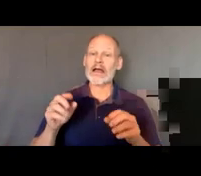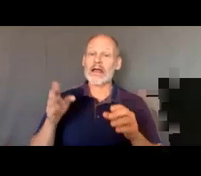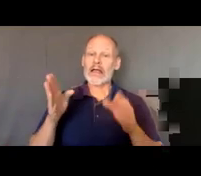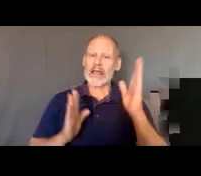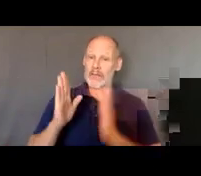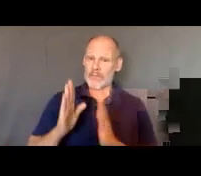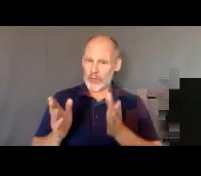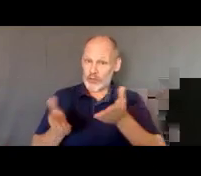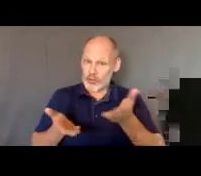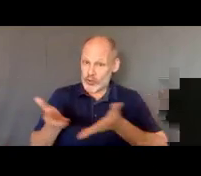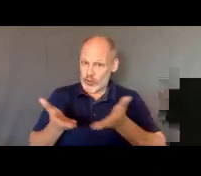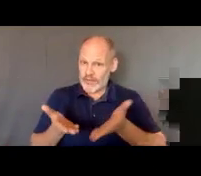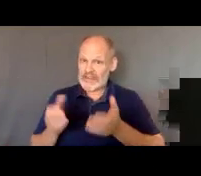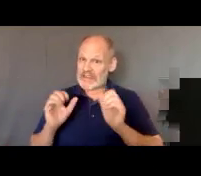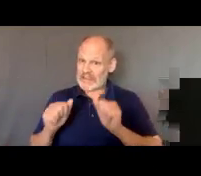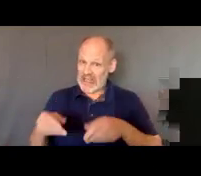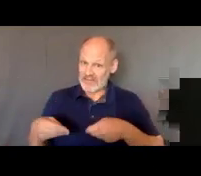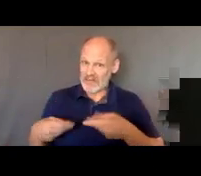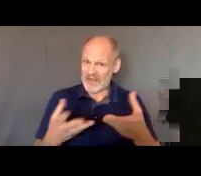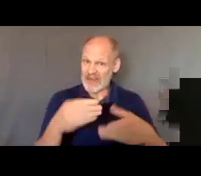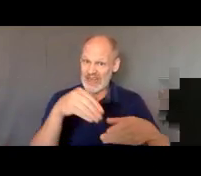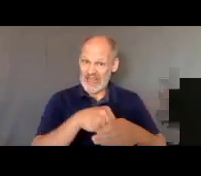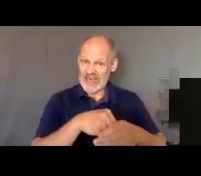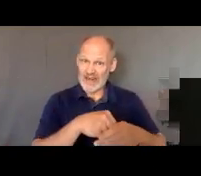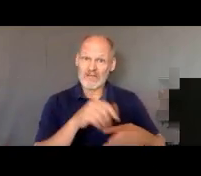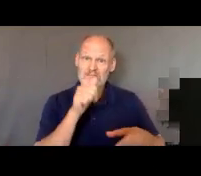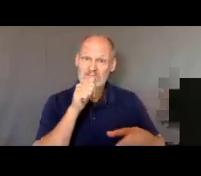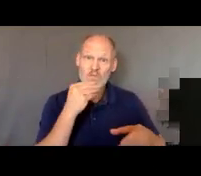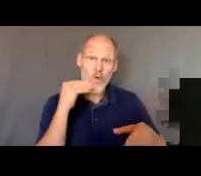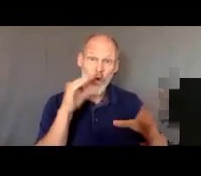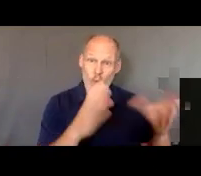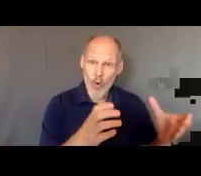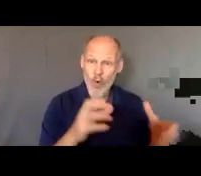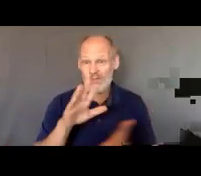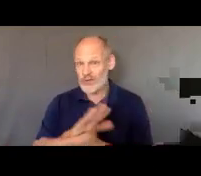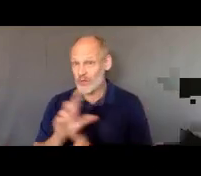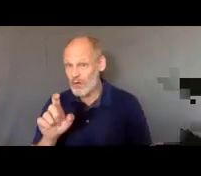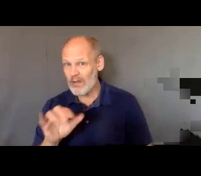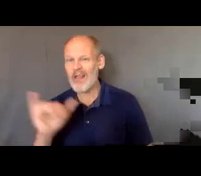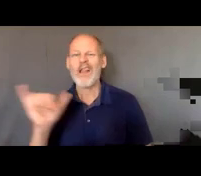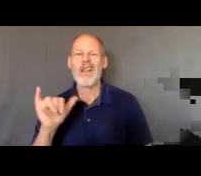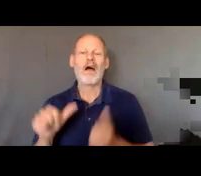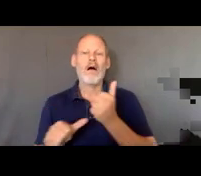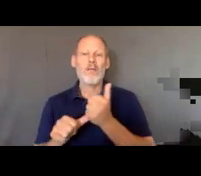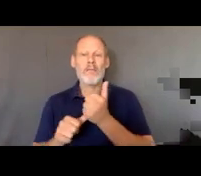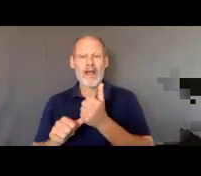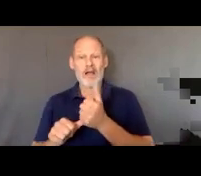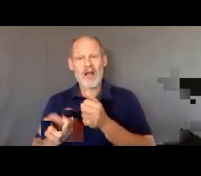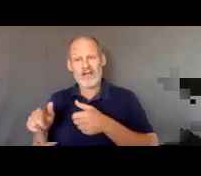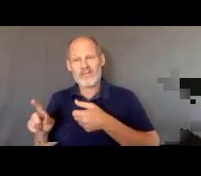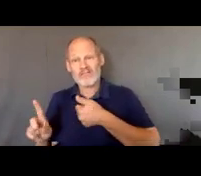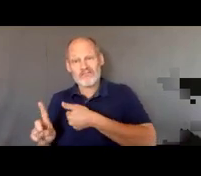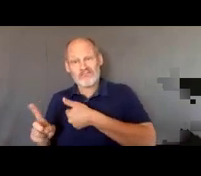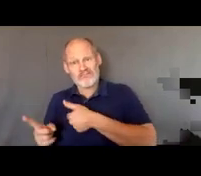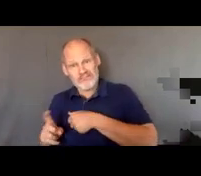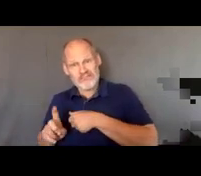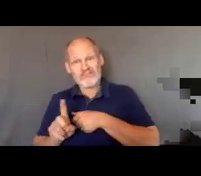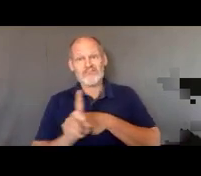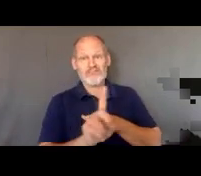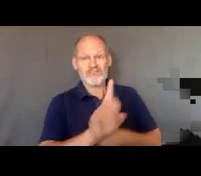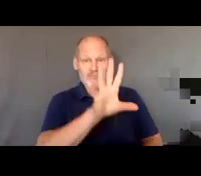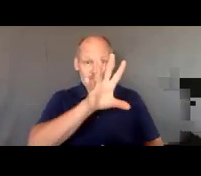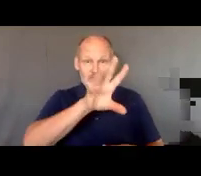proporcionar en una casa o en un espacio comunitario en la escuela por ejemplo un profesional puede ir a casa de la familia para